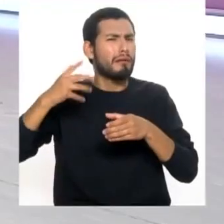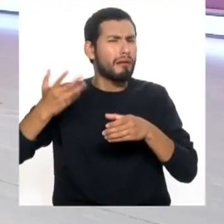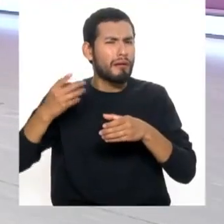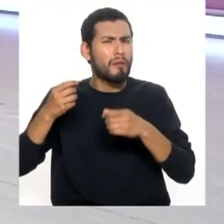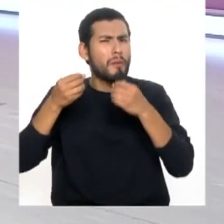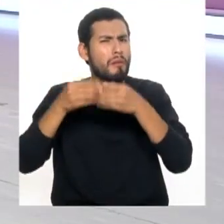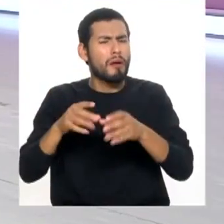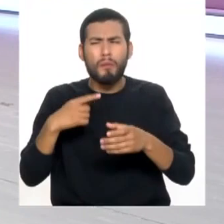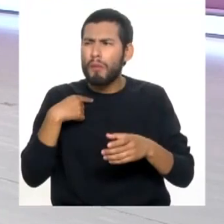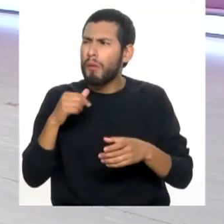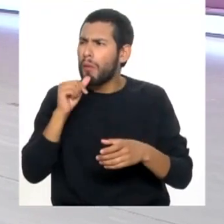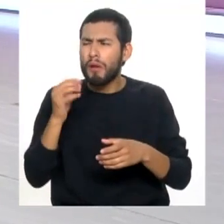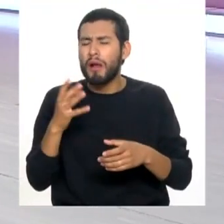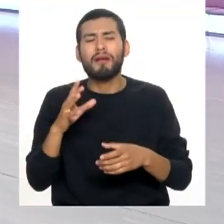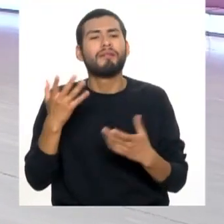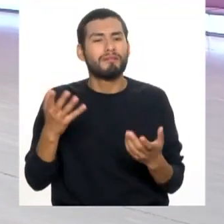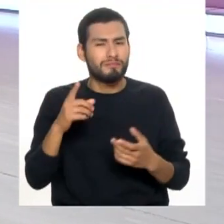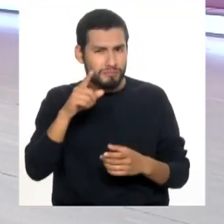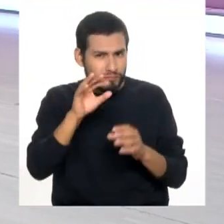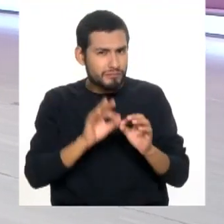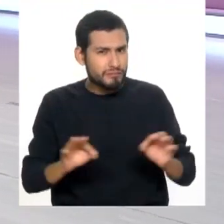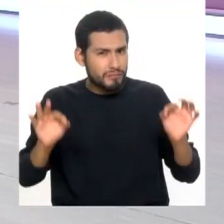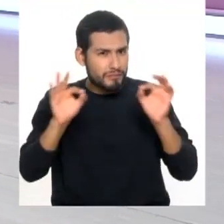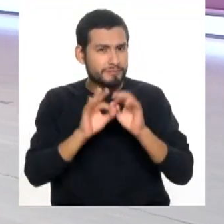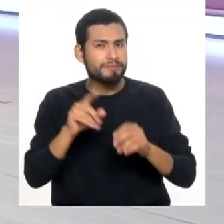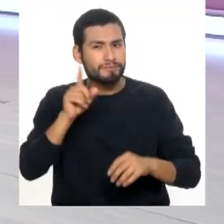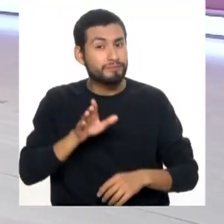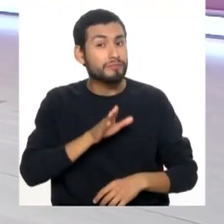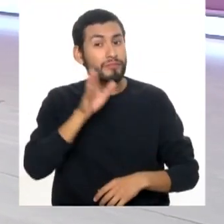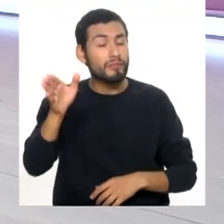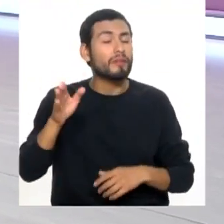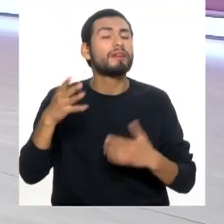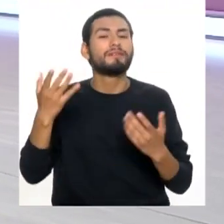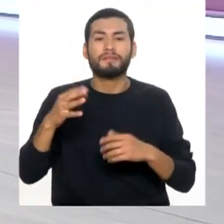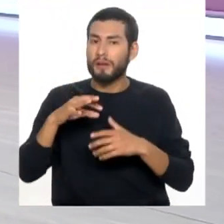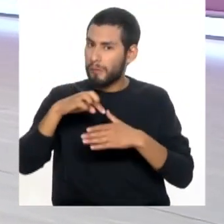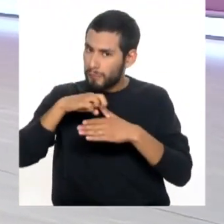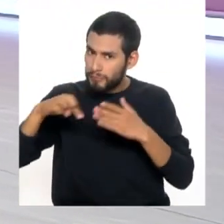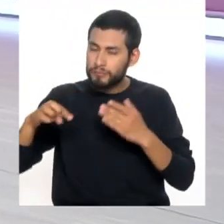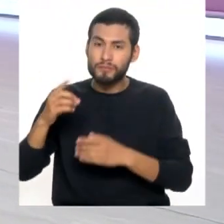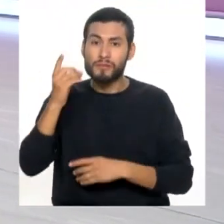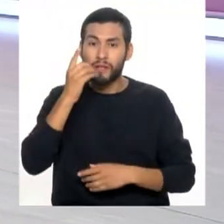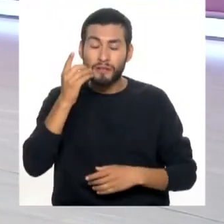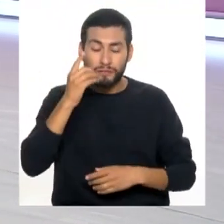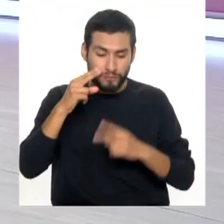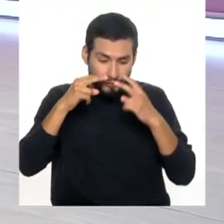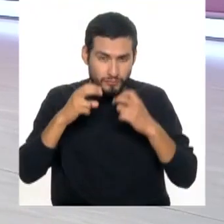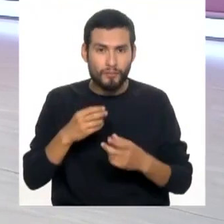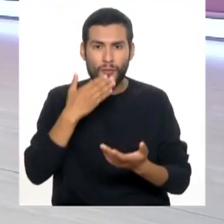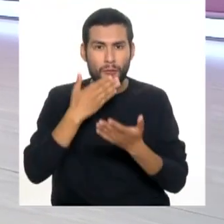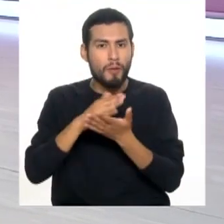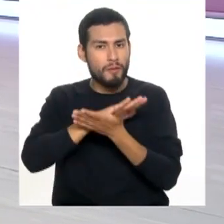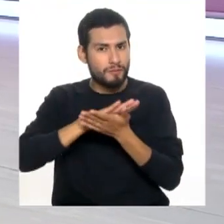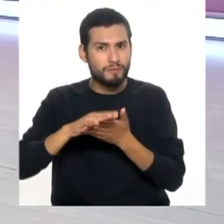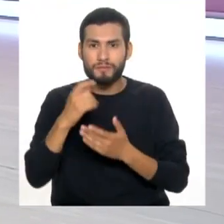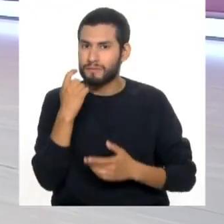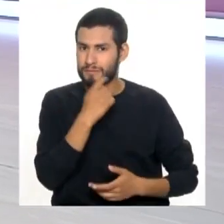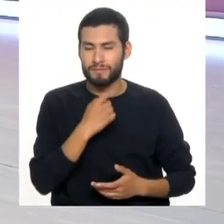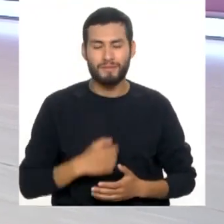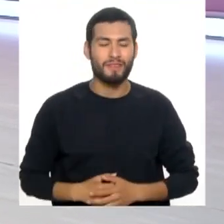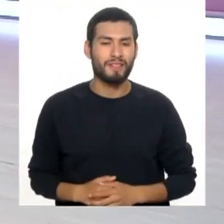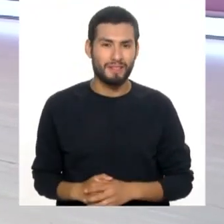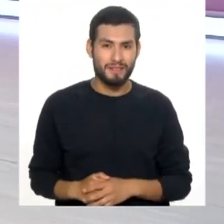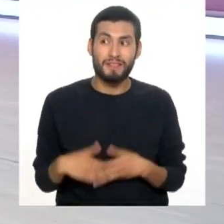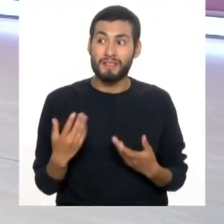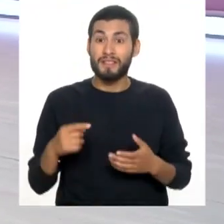esto pasa a lo largo del tiempo, así que es importante acudir al especialista para tener una correcta higiene bucal. O sea, lo que